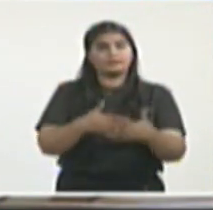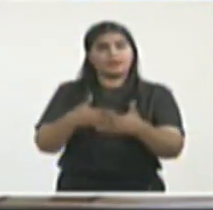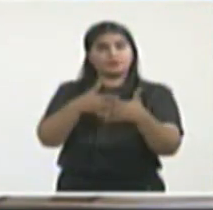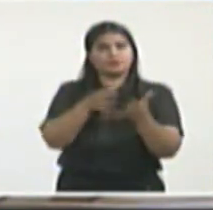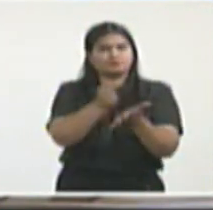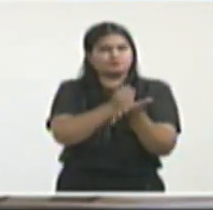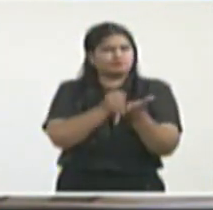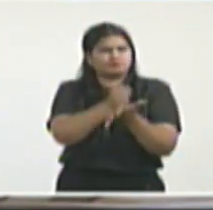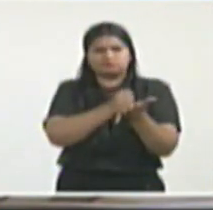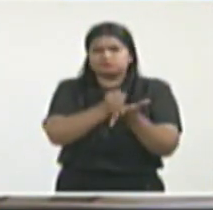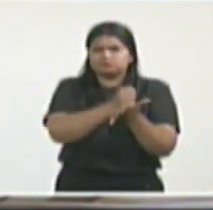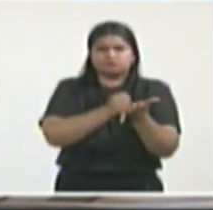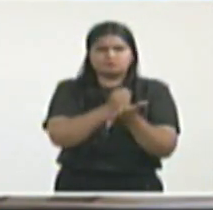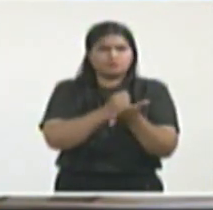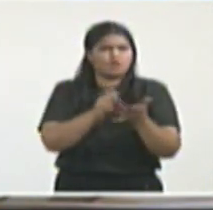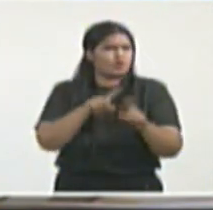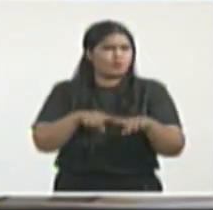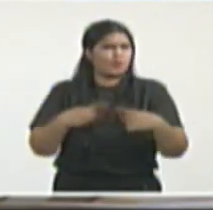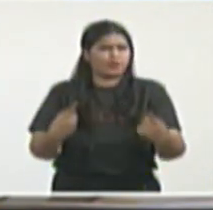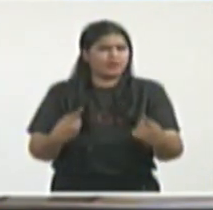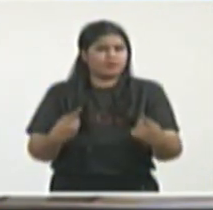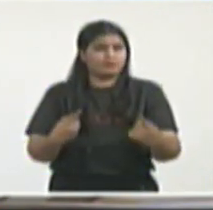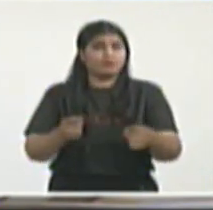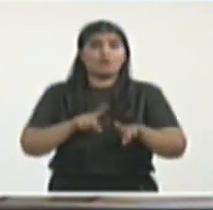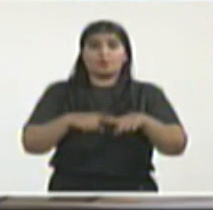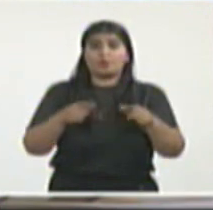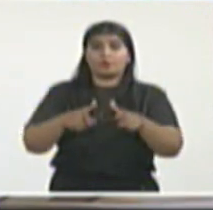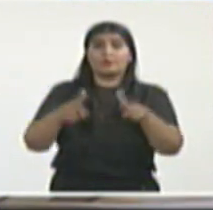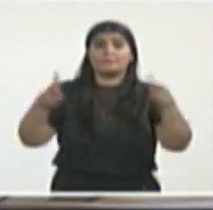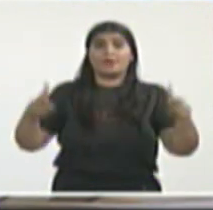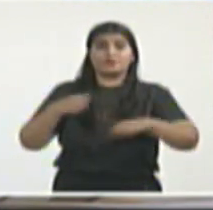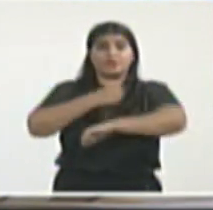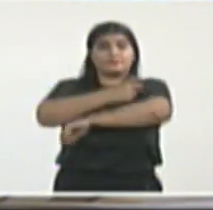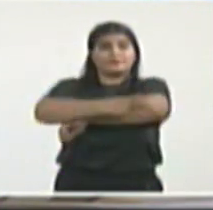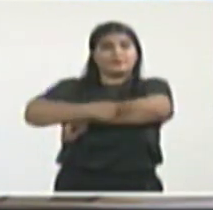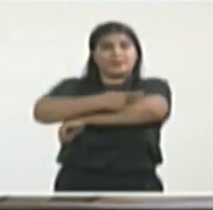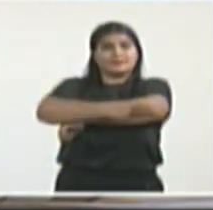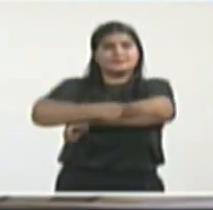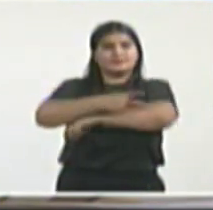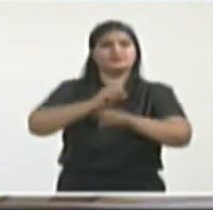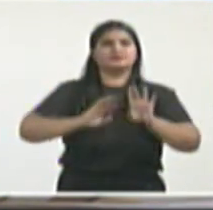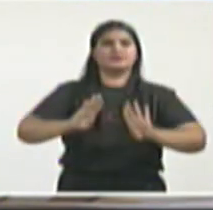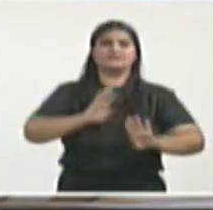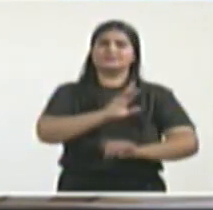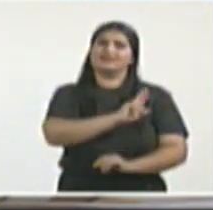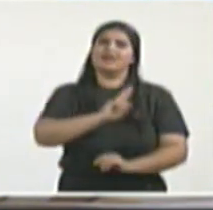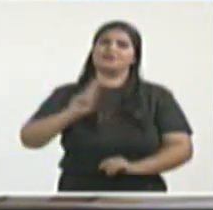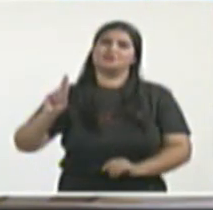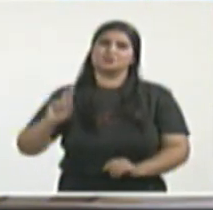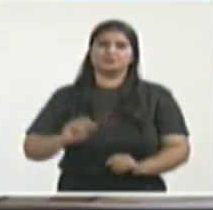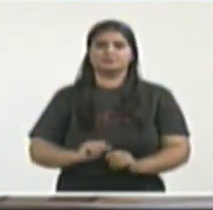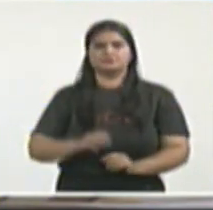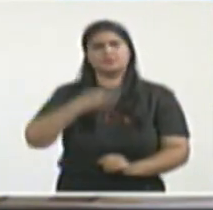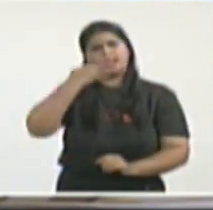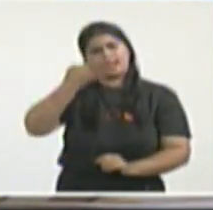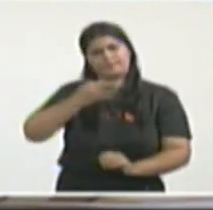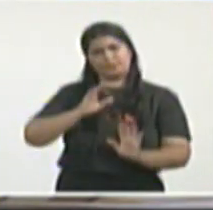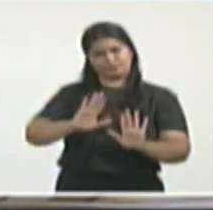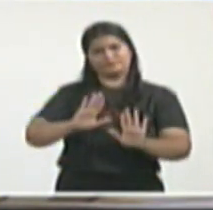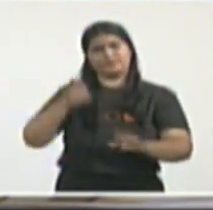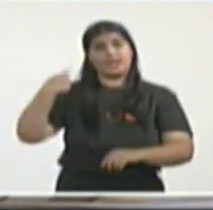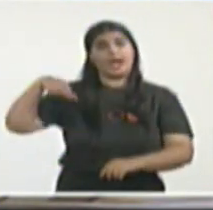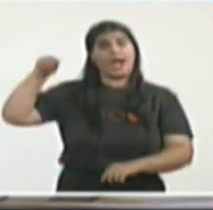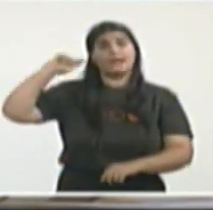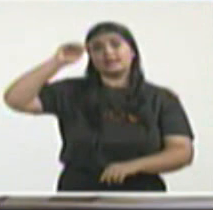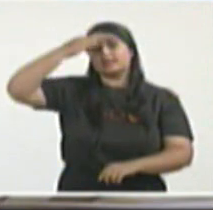cambios en ese accionar. Ayer en Cuba no hubo un estallido social. Ayer